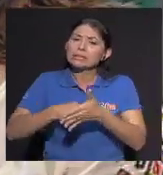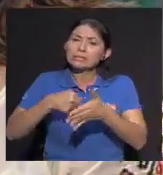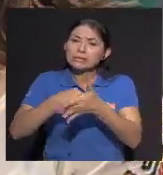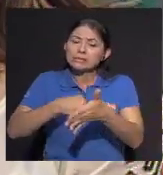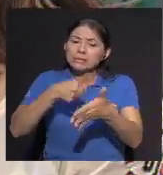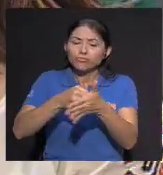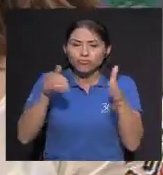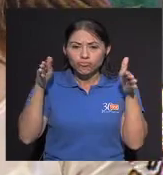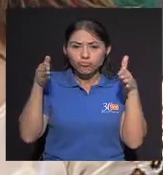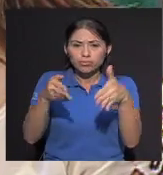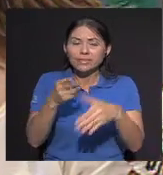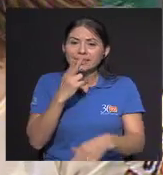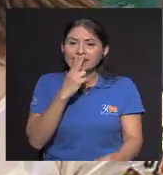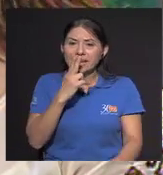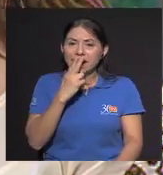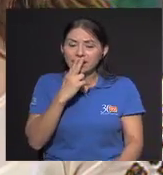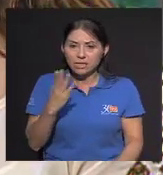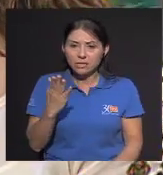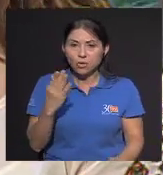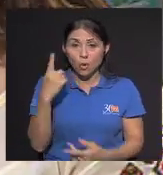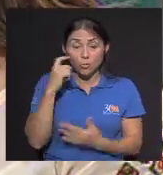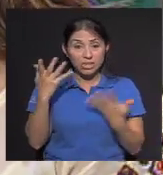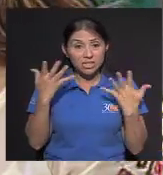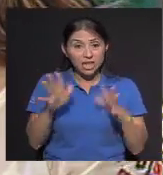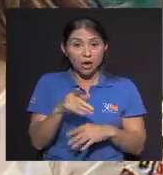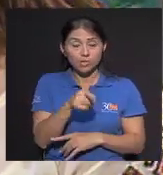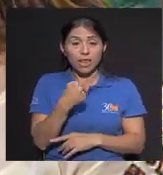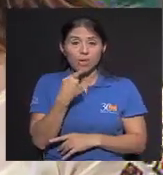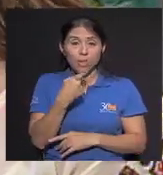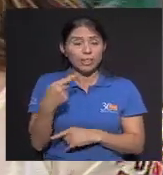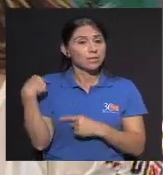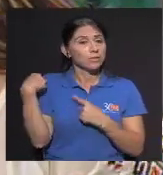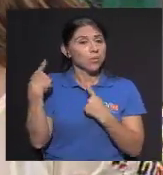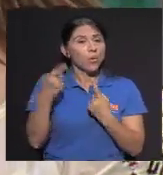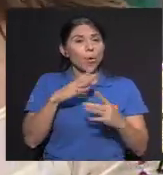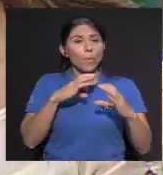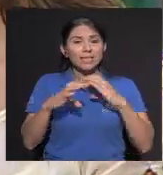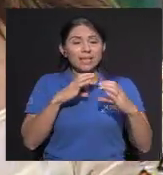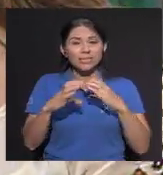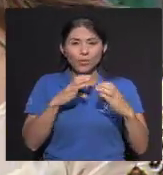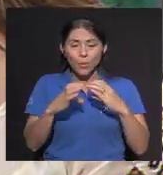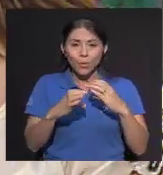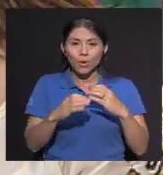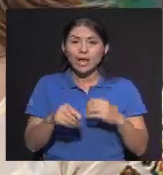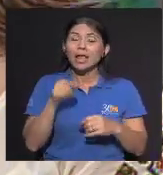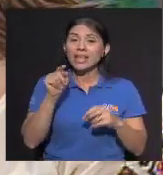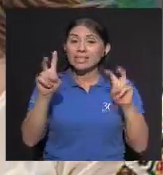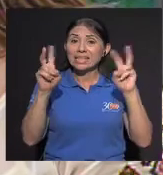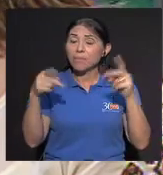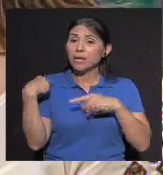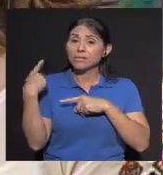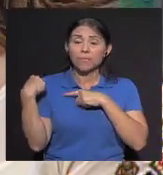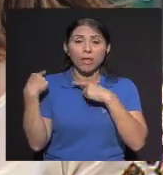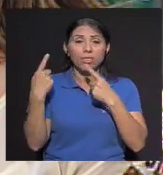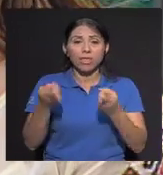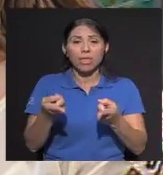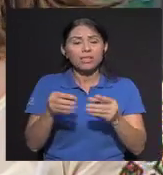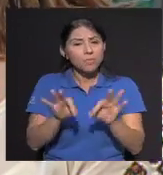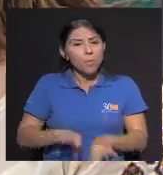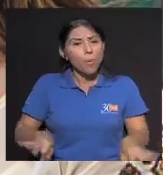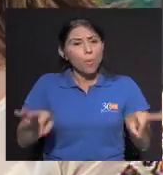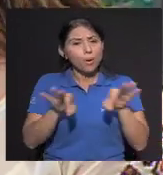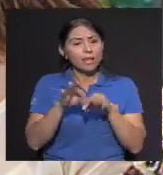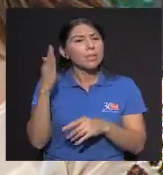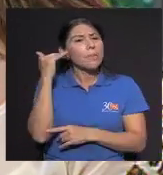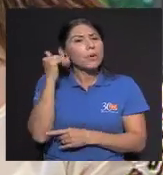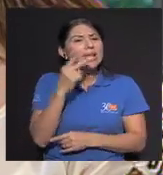El hecho del tabaco Del cigarrillo Porque usted Lo ha manejado A lo largo de esta conversación Ha sido el hilo conductor Y sería importante